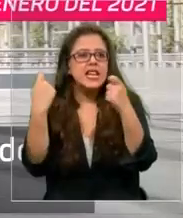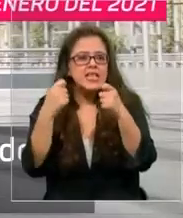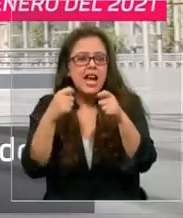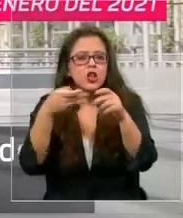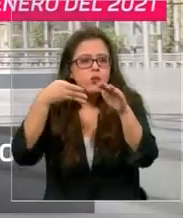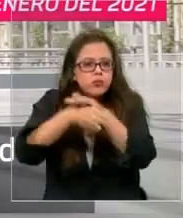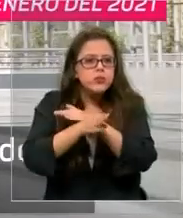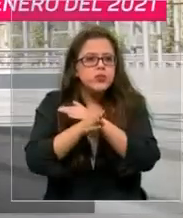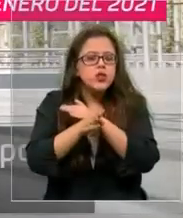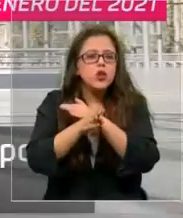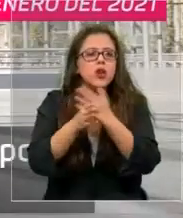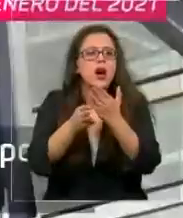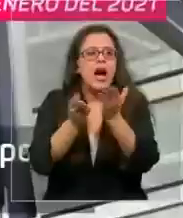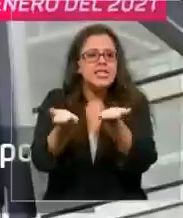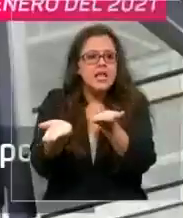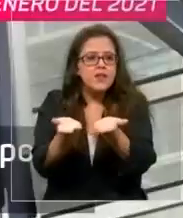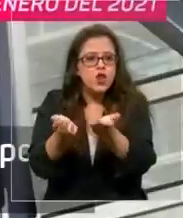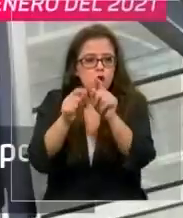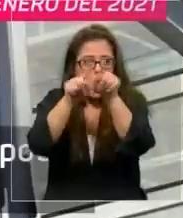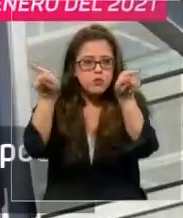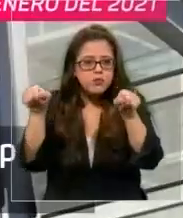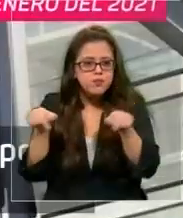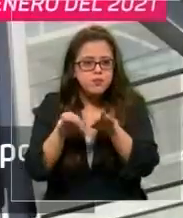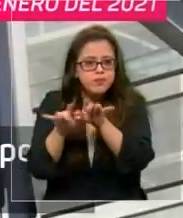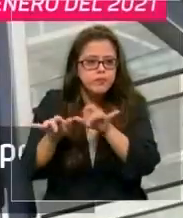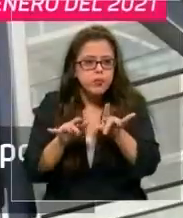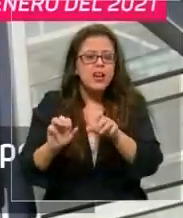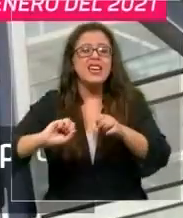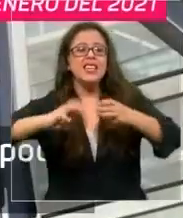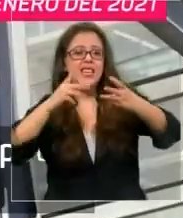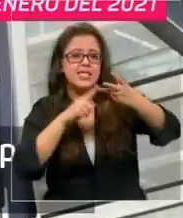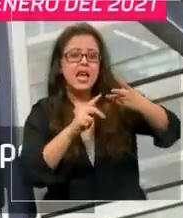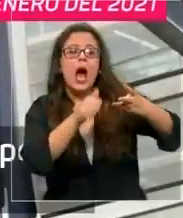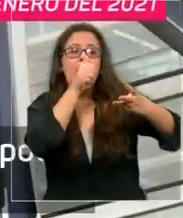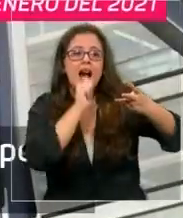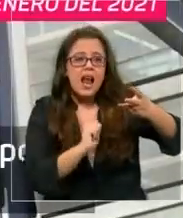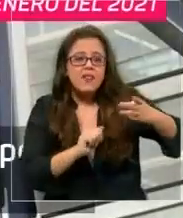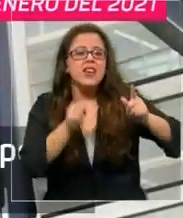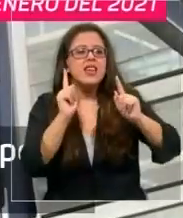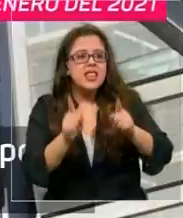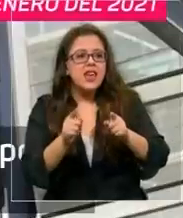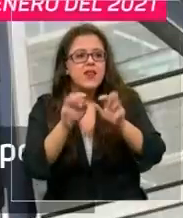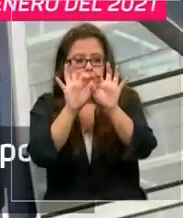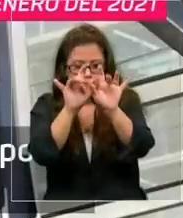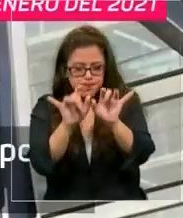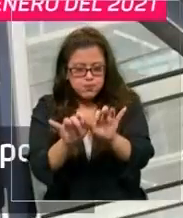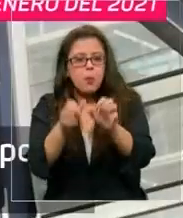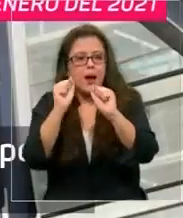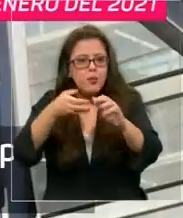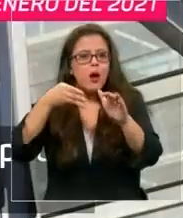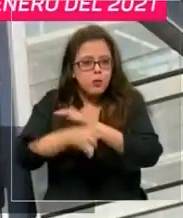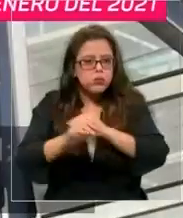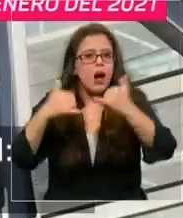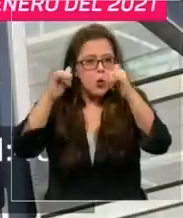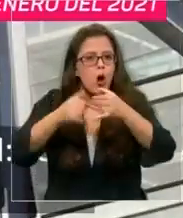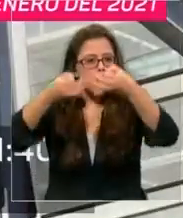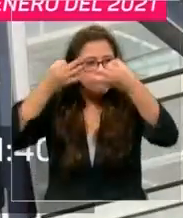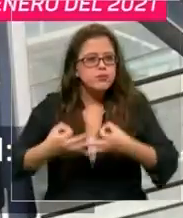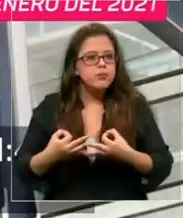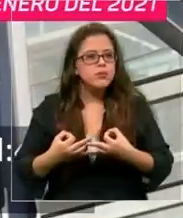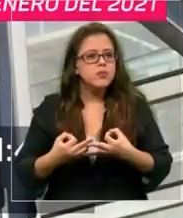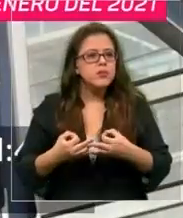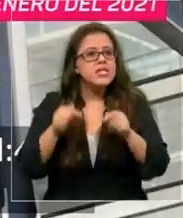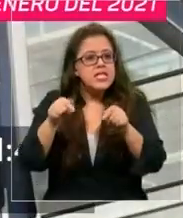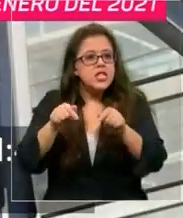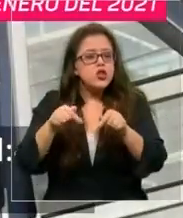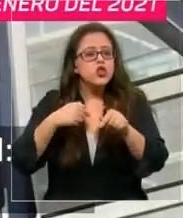ingresar al servidor. Y tercero, envía una tercera clave, el cual debe incluirse para poder hacer ingresos al juego. Esto empezó